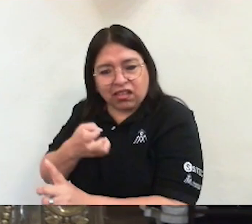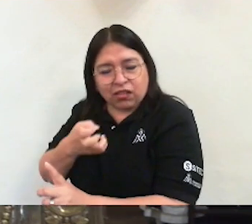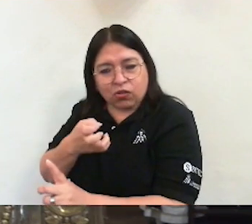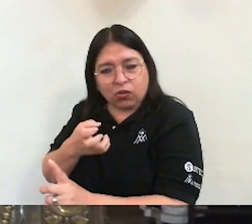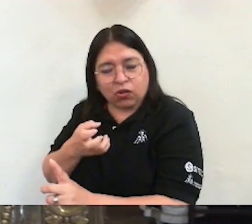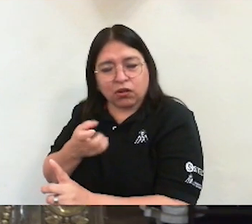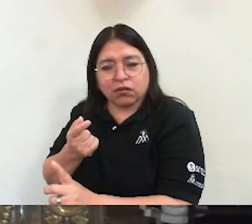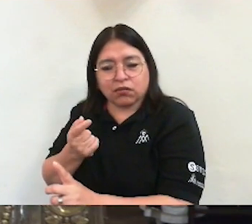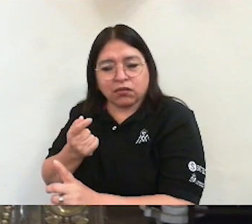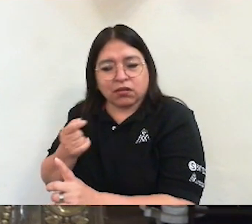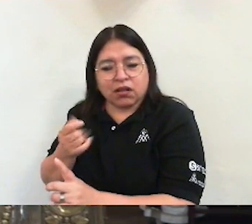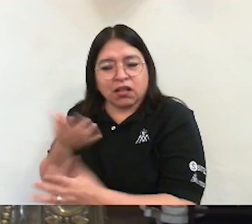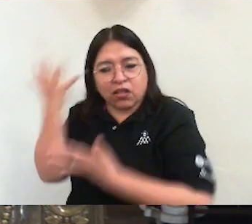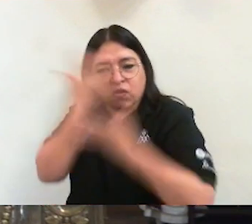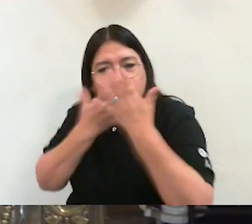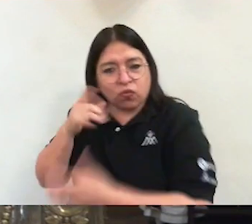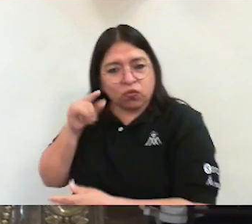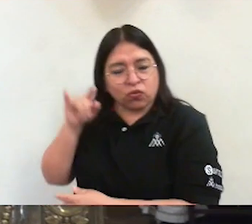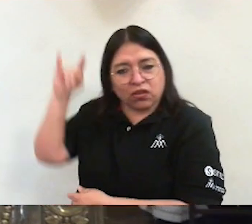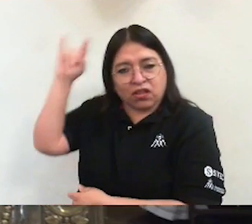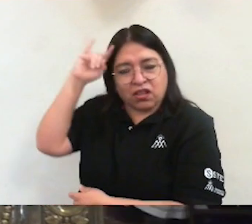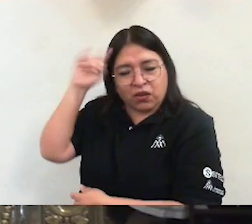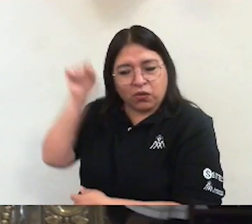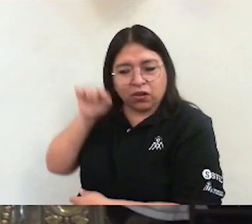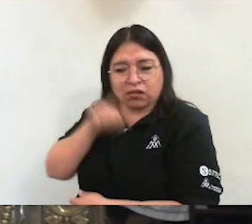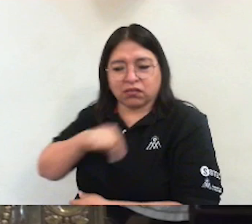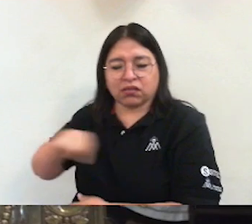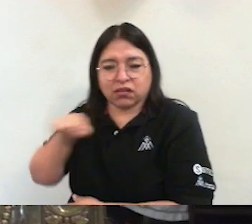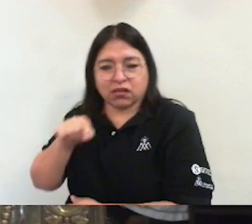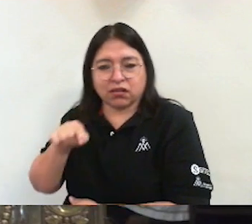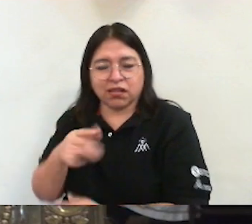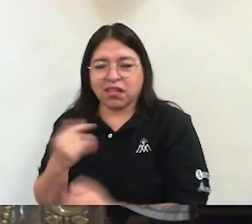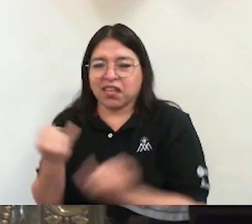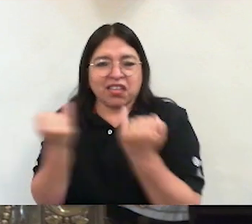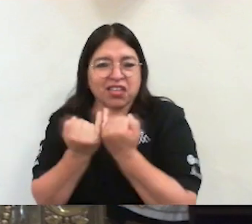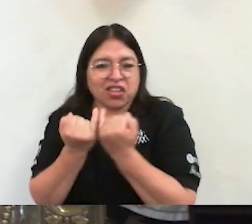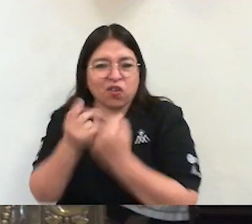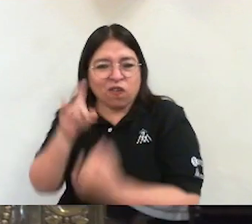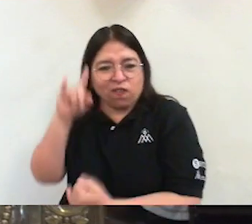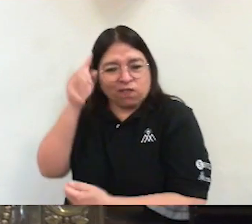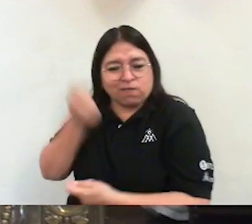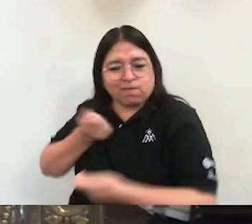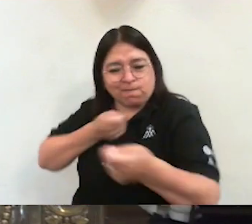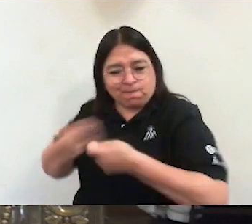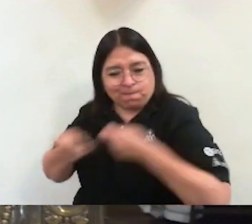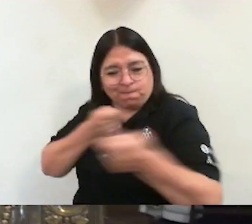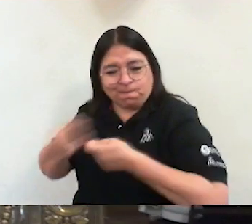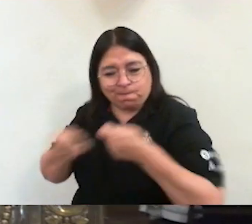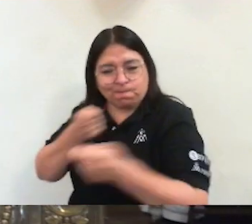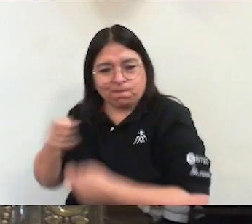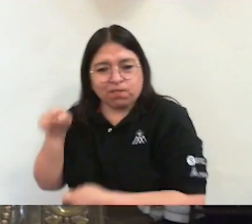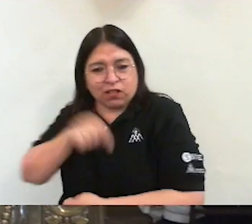Como también el diablo maneja bien las escrituras.